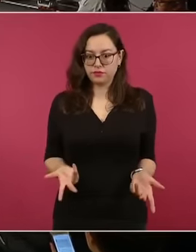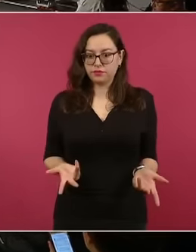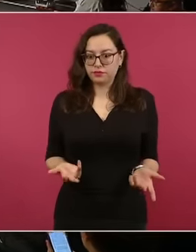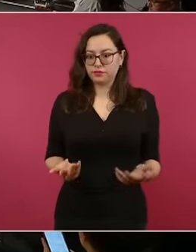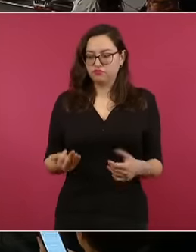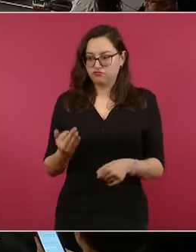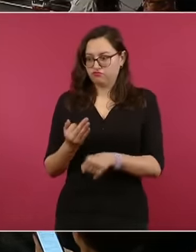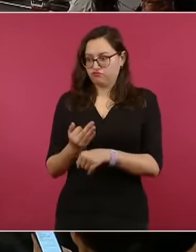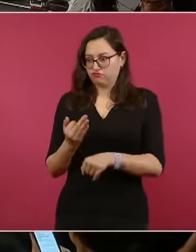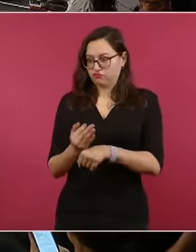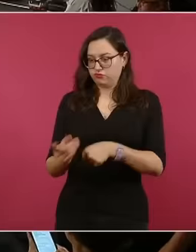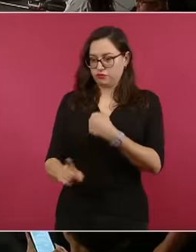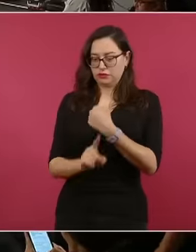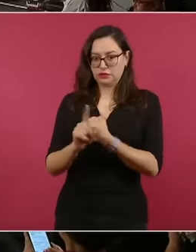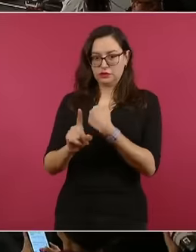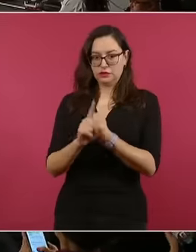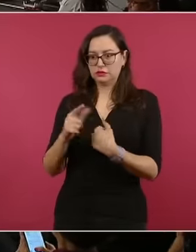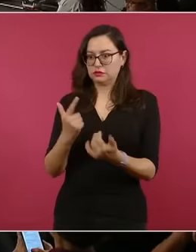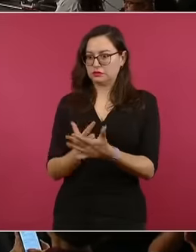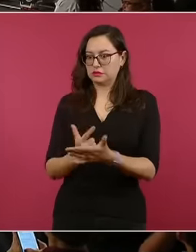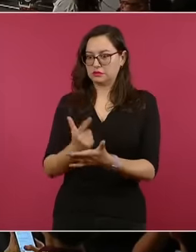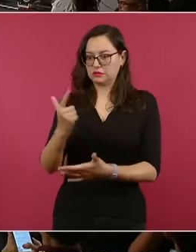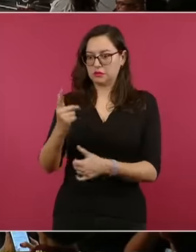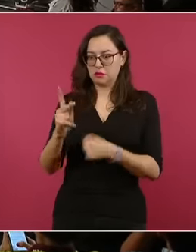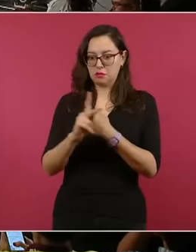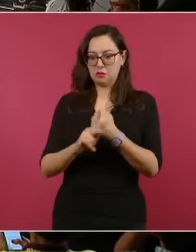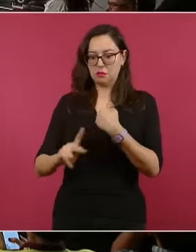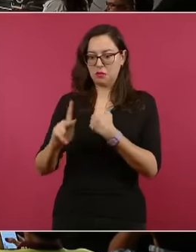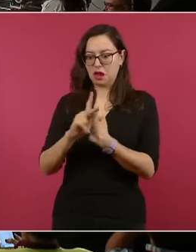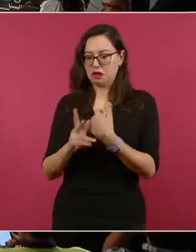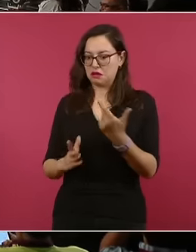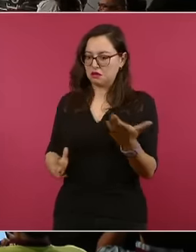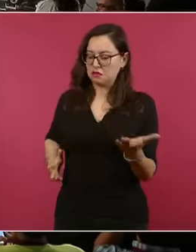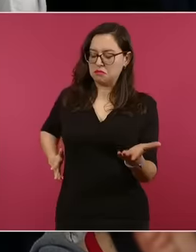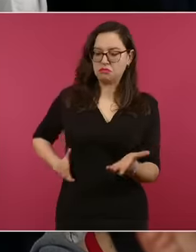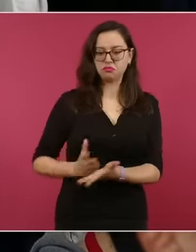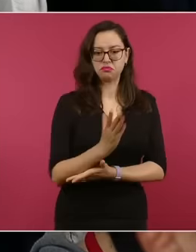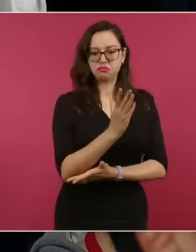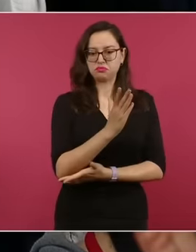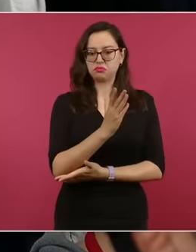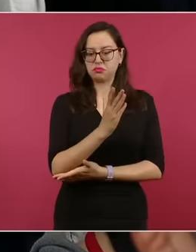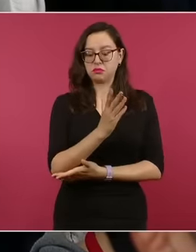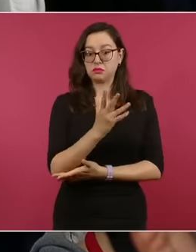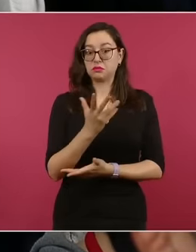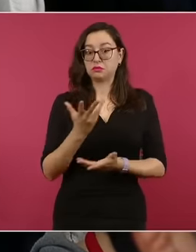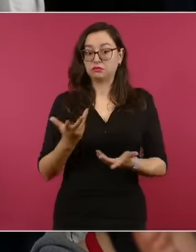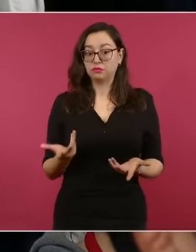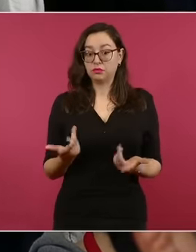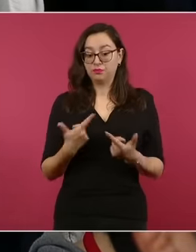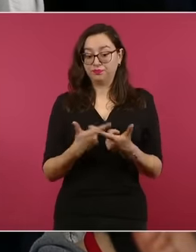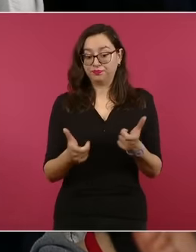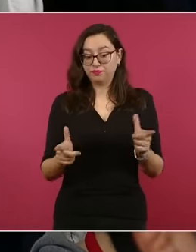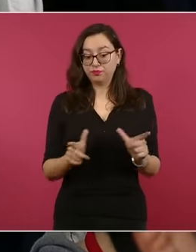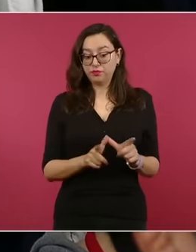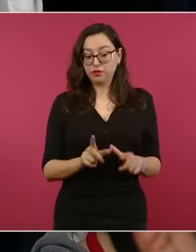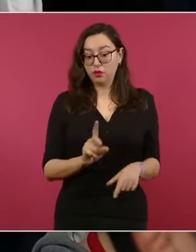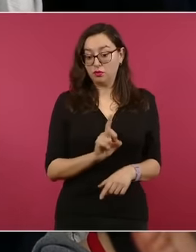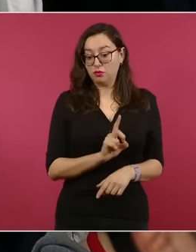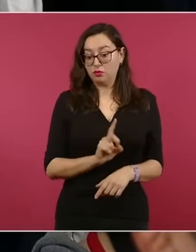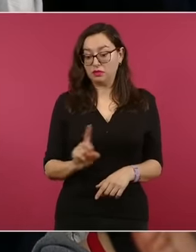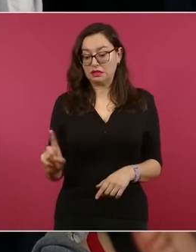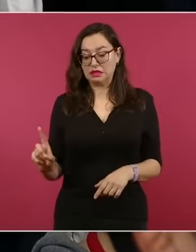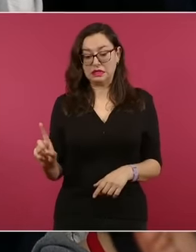evalúa la soberanía nacional, pues está emergiendo la verdadera cara de la ultraderecha. Estos son momentos de unidad del